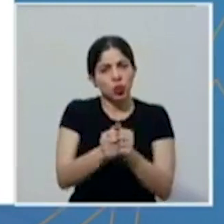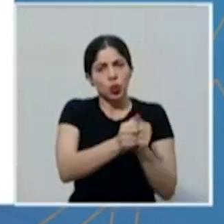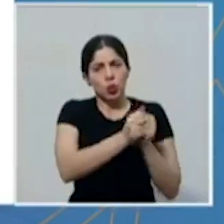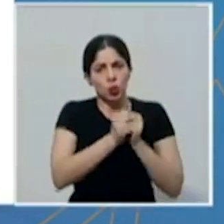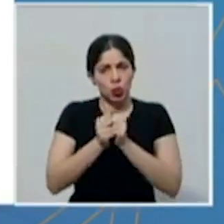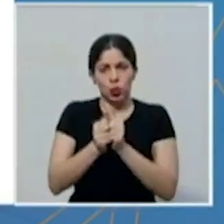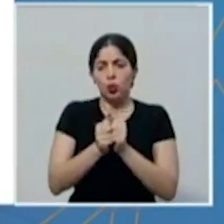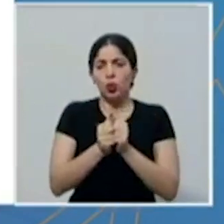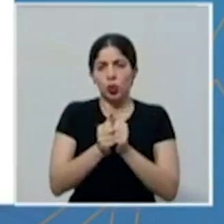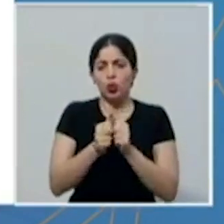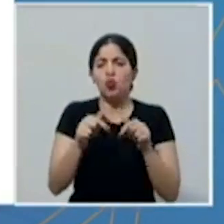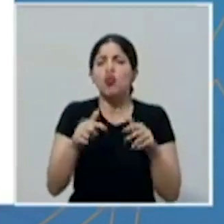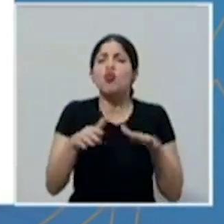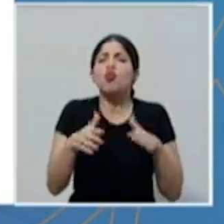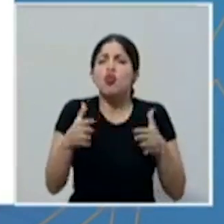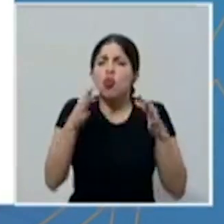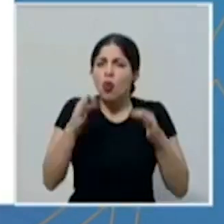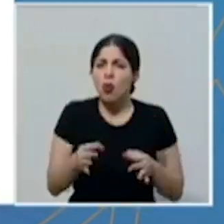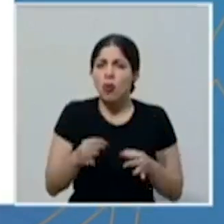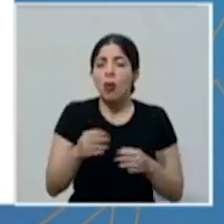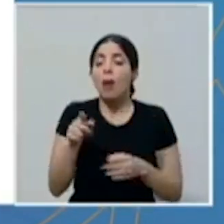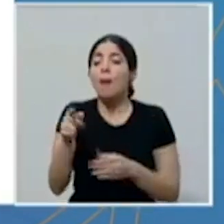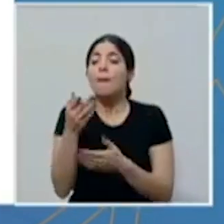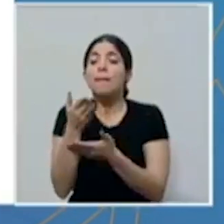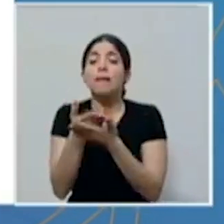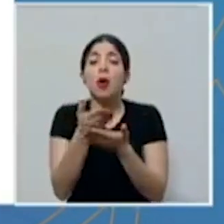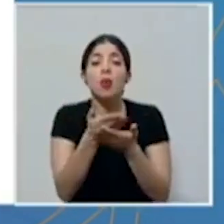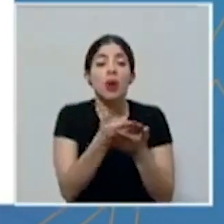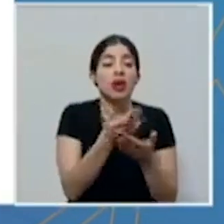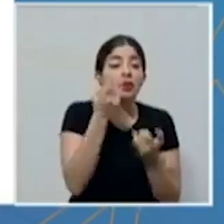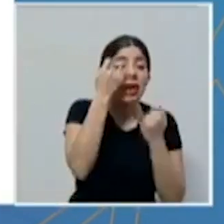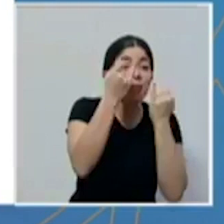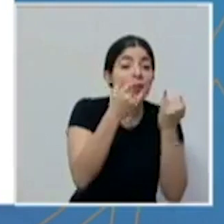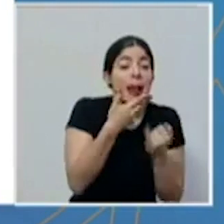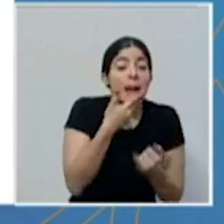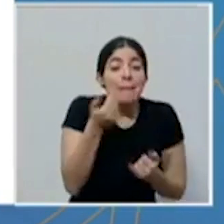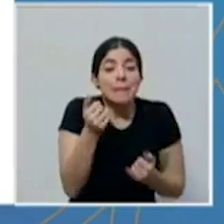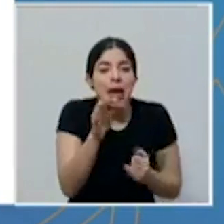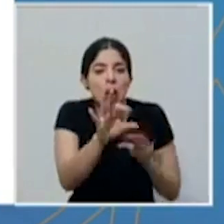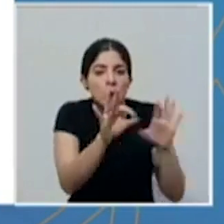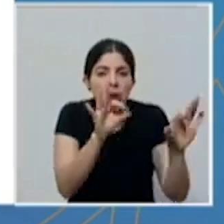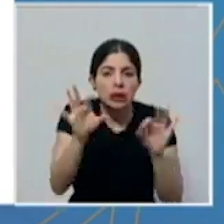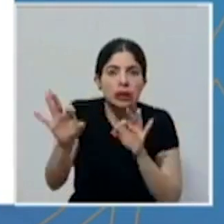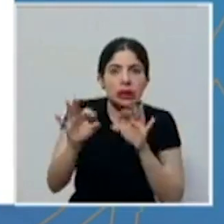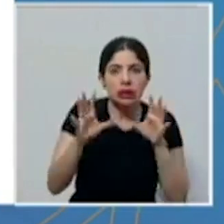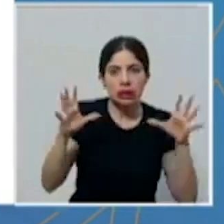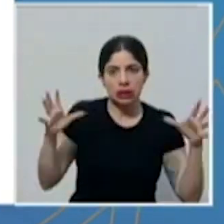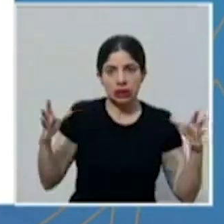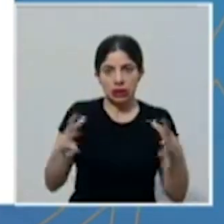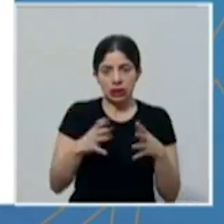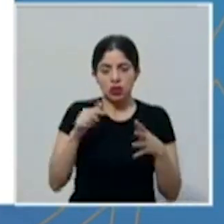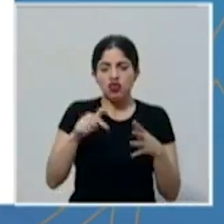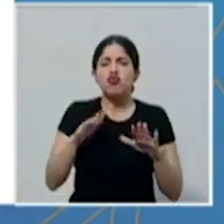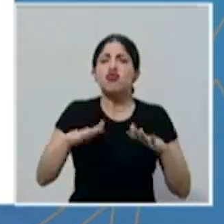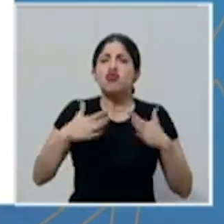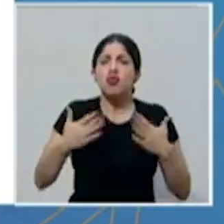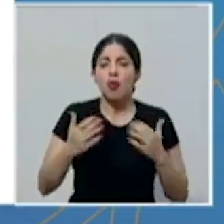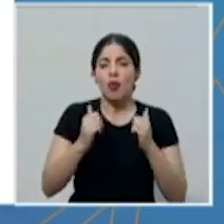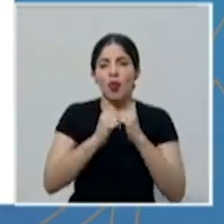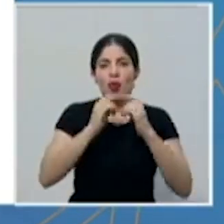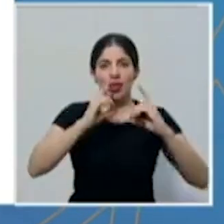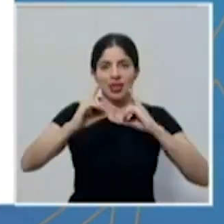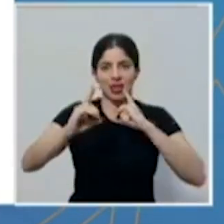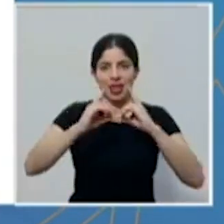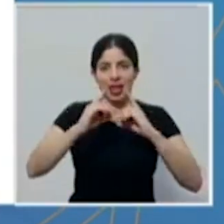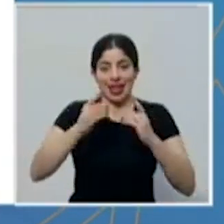se haga recogiendo las mejores propuestas e ideas que tenemos como país y de manera dialogada. Y ese es el